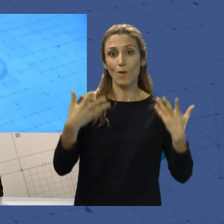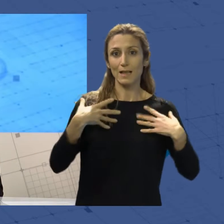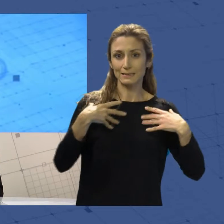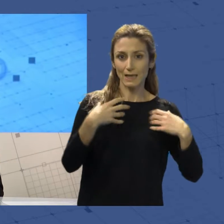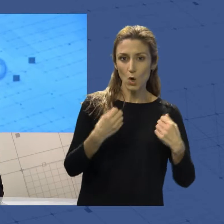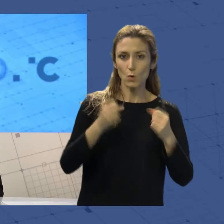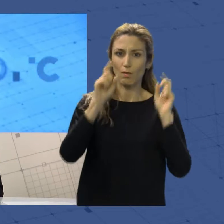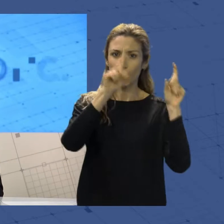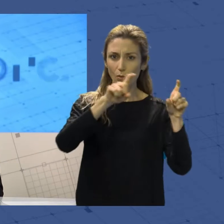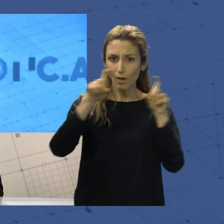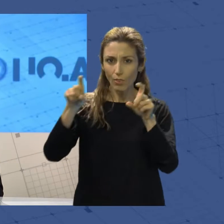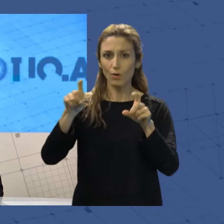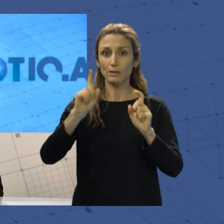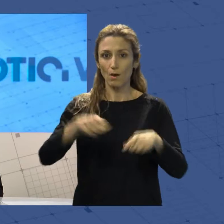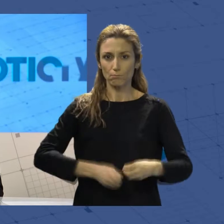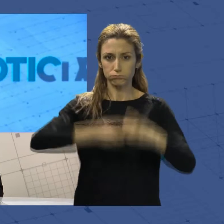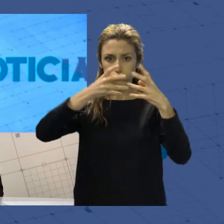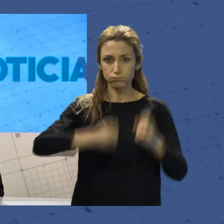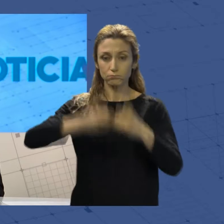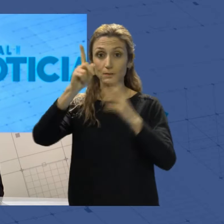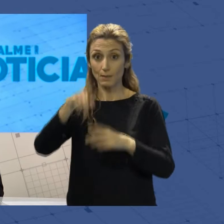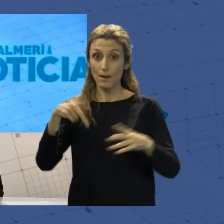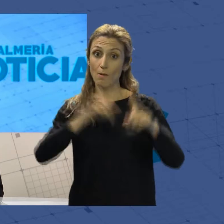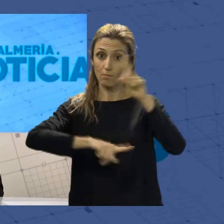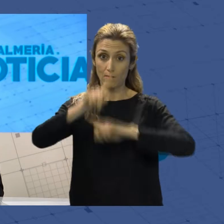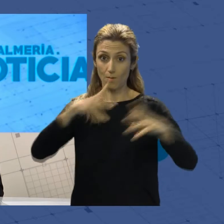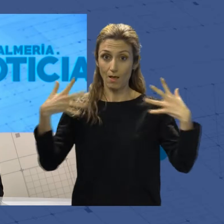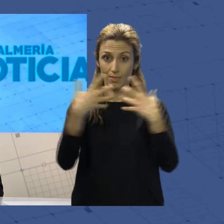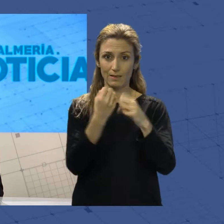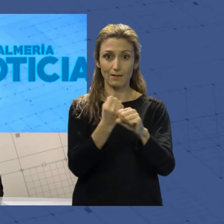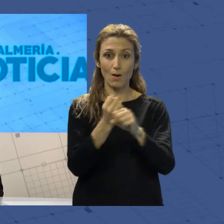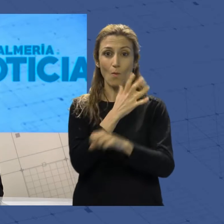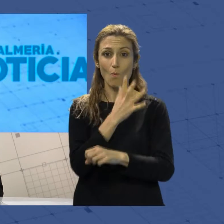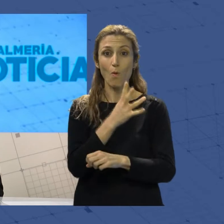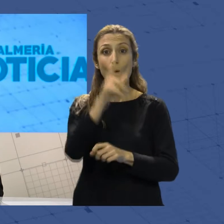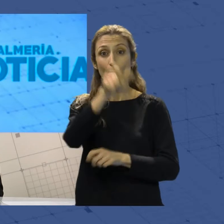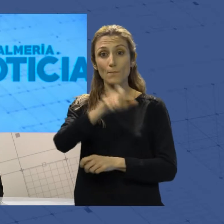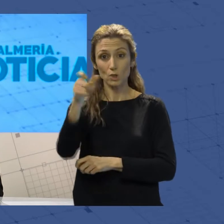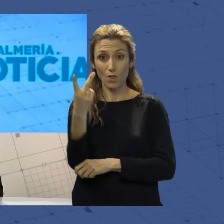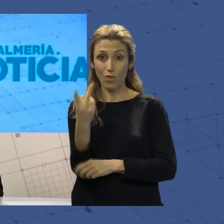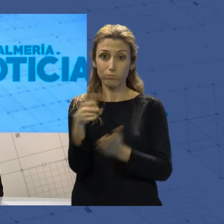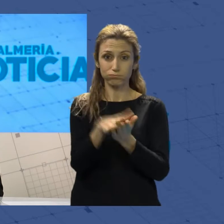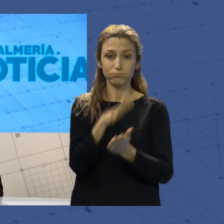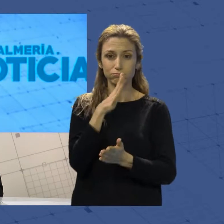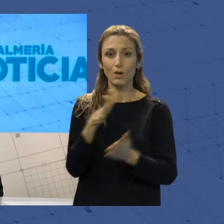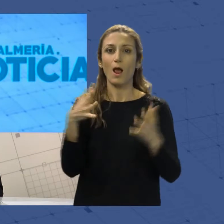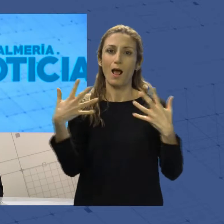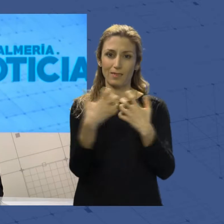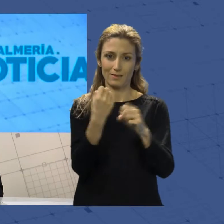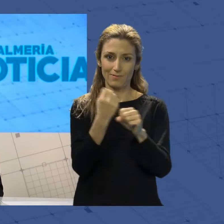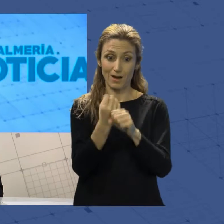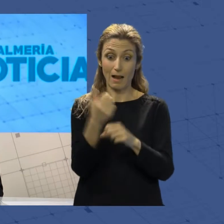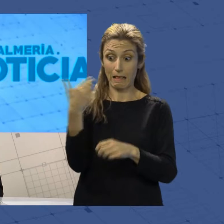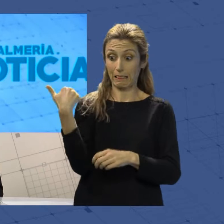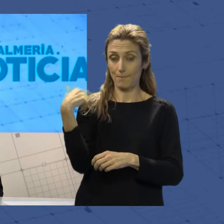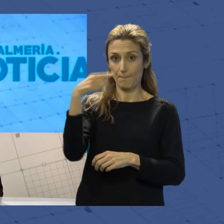infraestructuras y también de sinestralidad laboral, ya que son dos las personas fallecidas en accidentes laborales durante el mes de